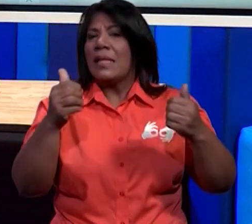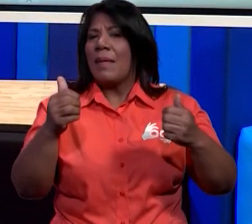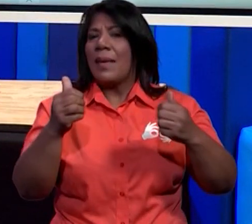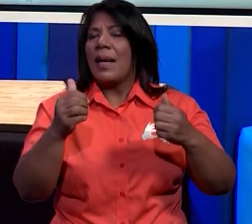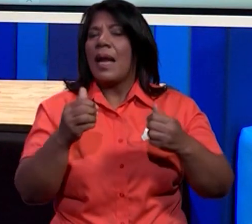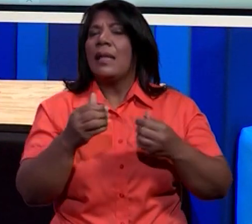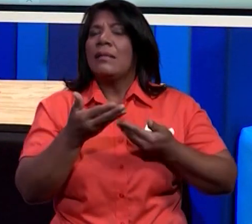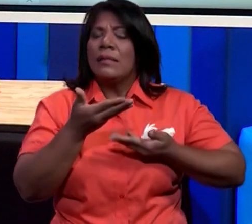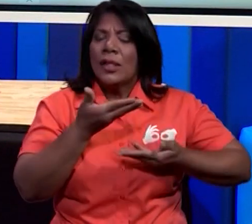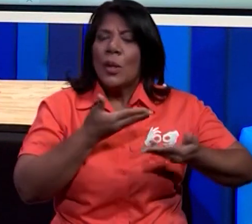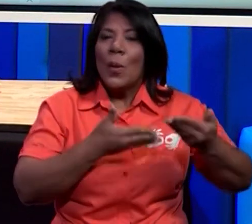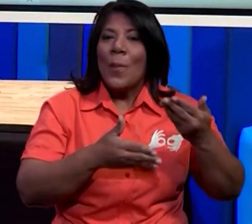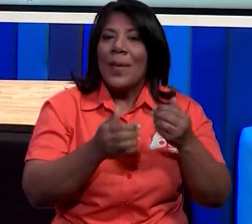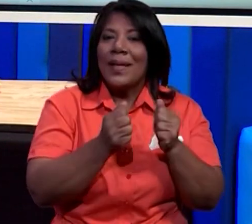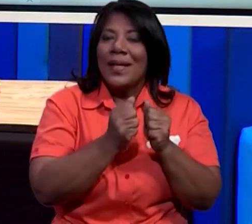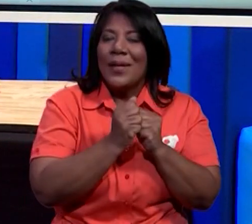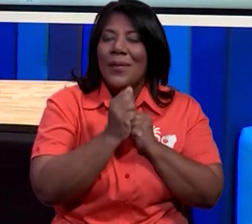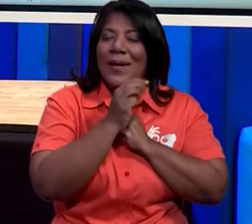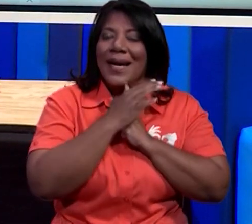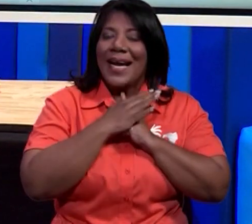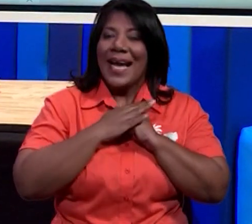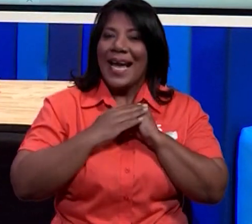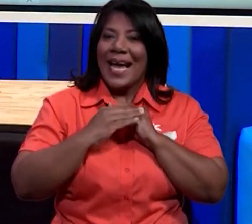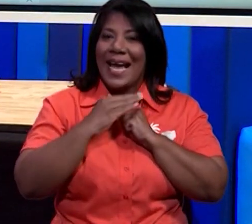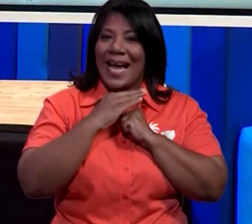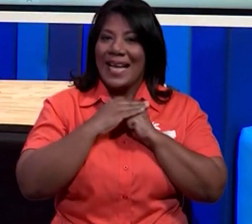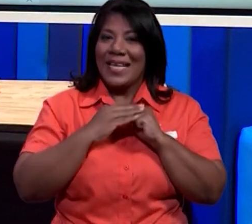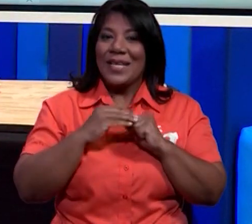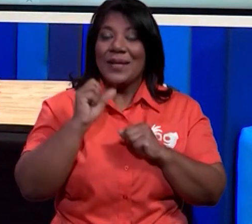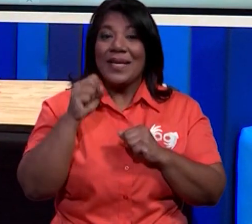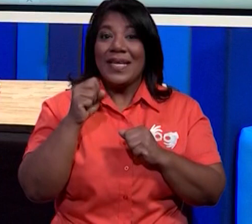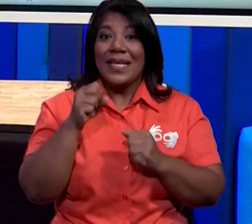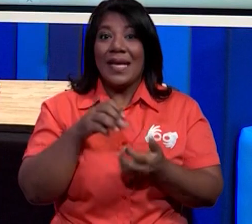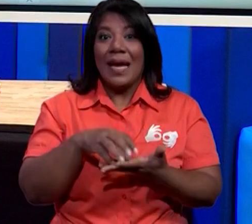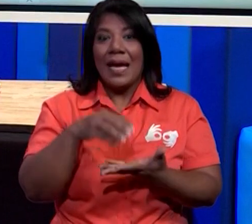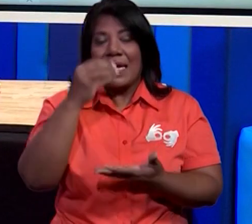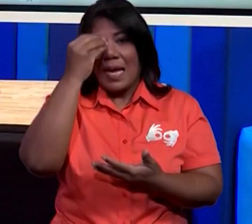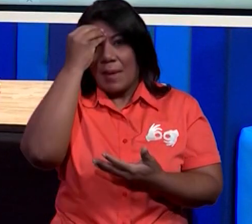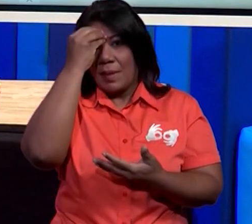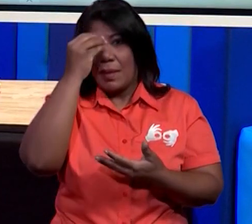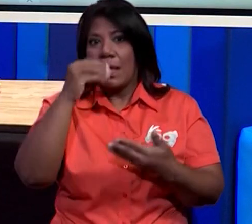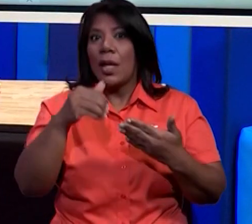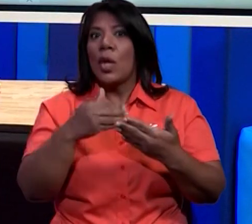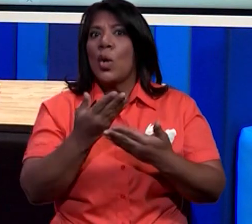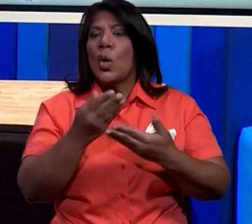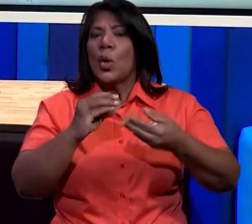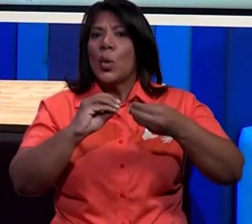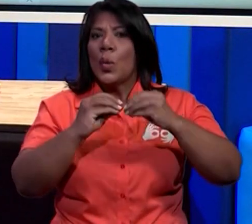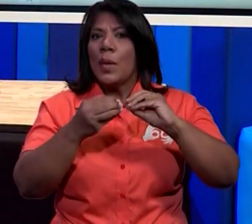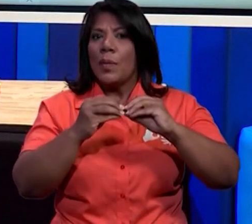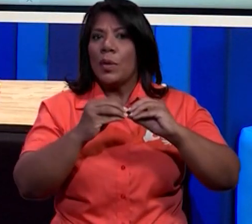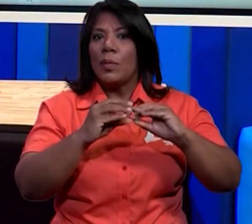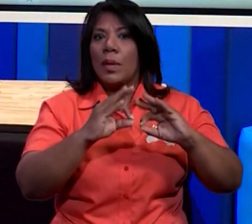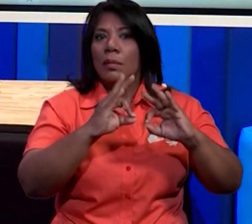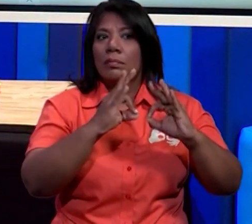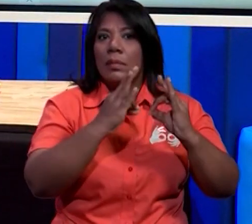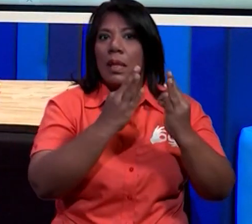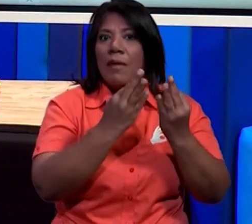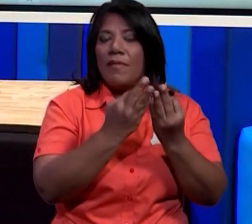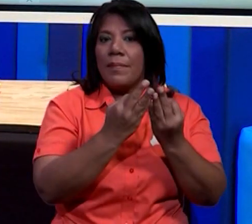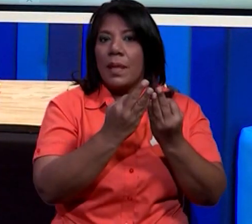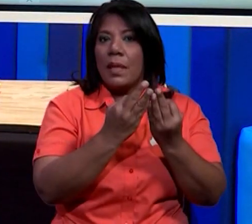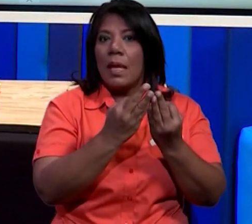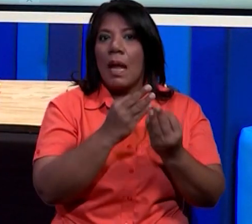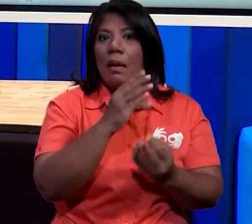parte de interacción de ese niño que puede ir involucrándose con esas nuevas cantidades. Esas familias que ya hemos